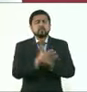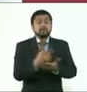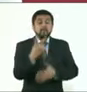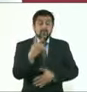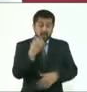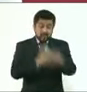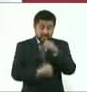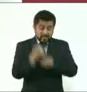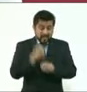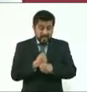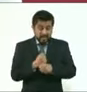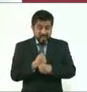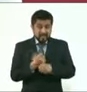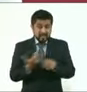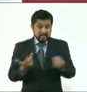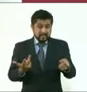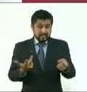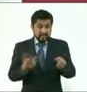características tiene?